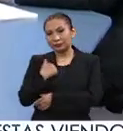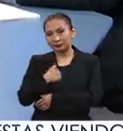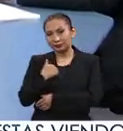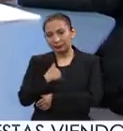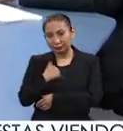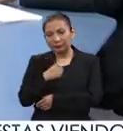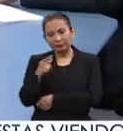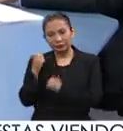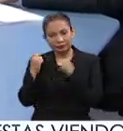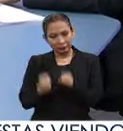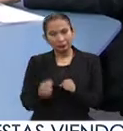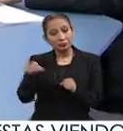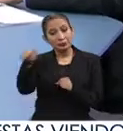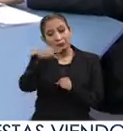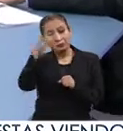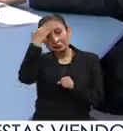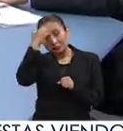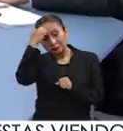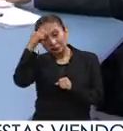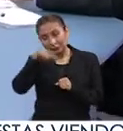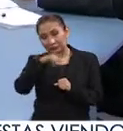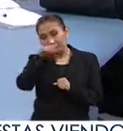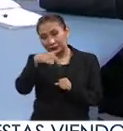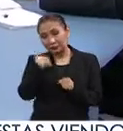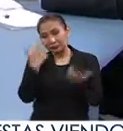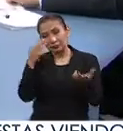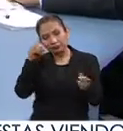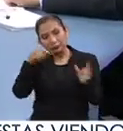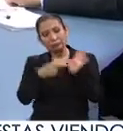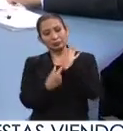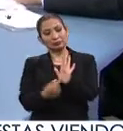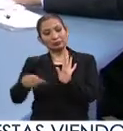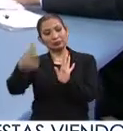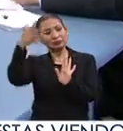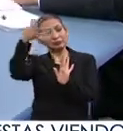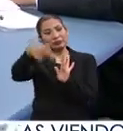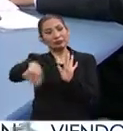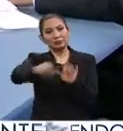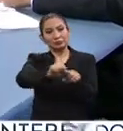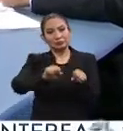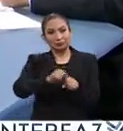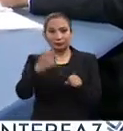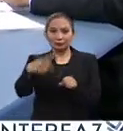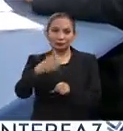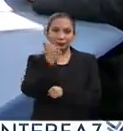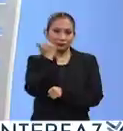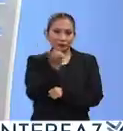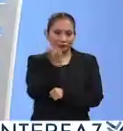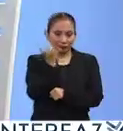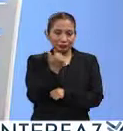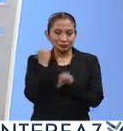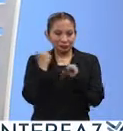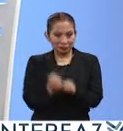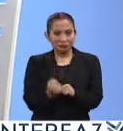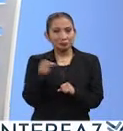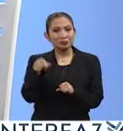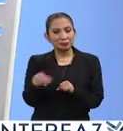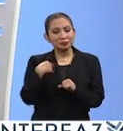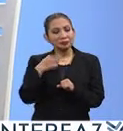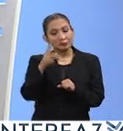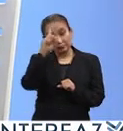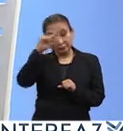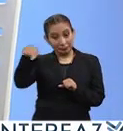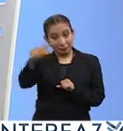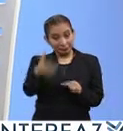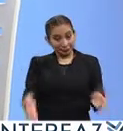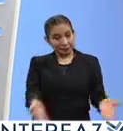Y pues estoy seguro que ese tipo de experiencias también los vas a saber reflejar el día de mañana en las aulas con los estudiantes. Y estoy seguro además que te vas a recomendar